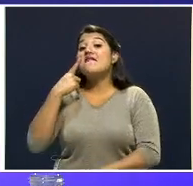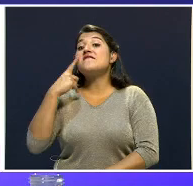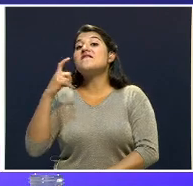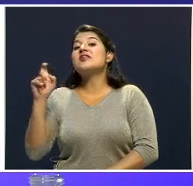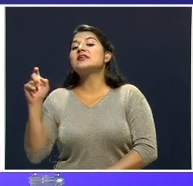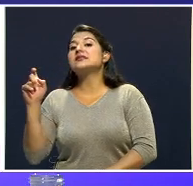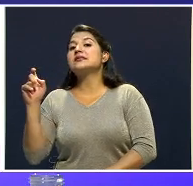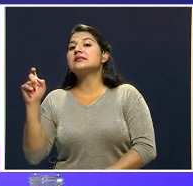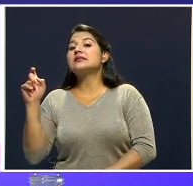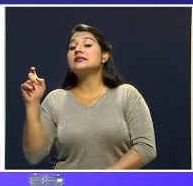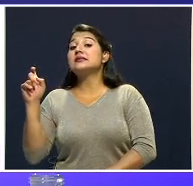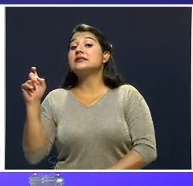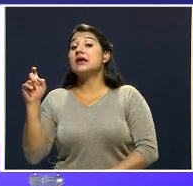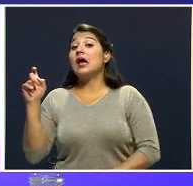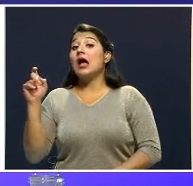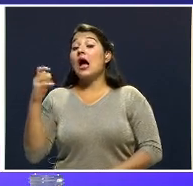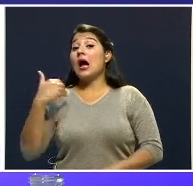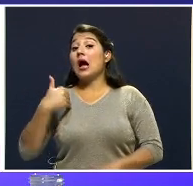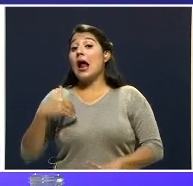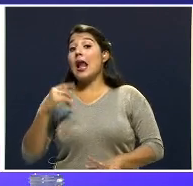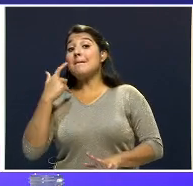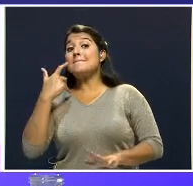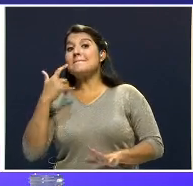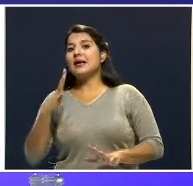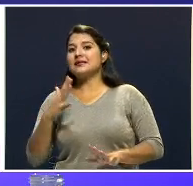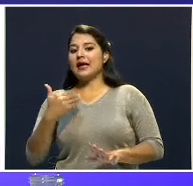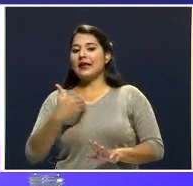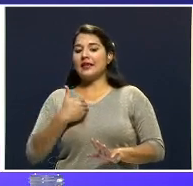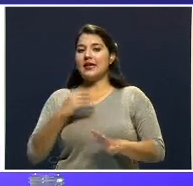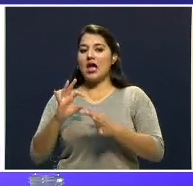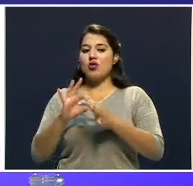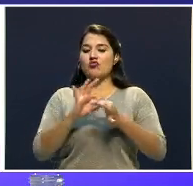sentimentalmente con la hermana del sospechoso.